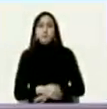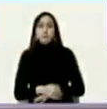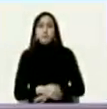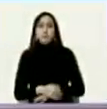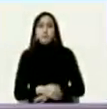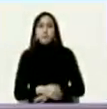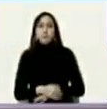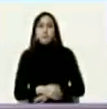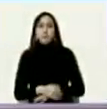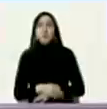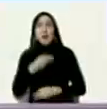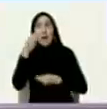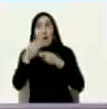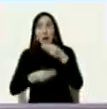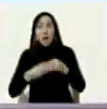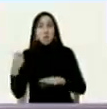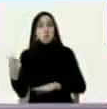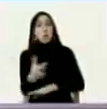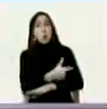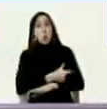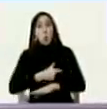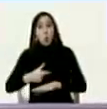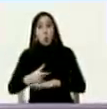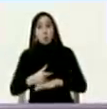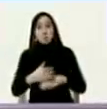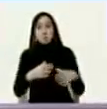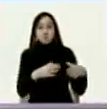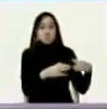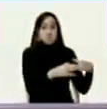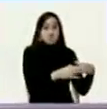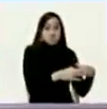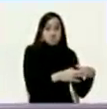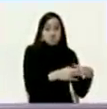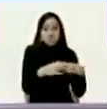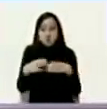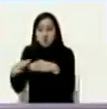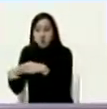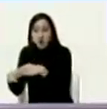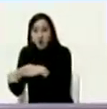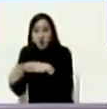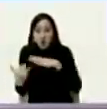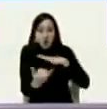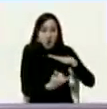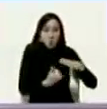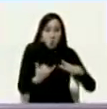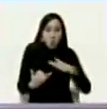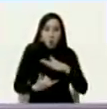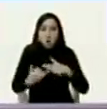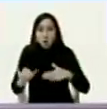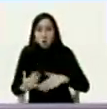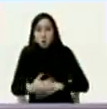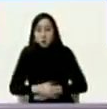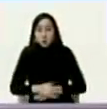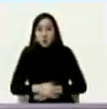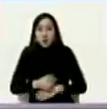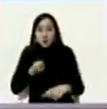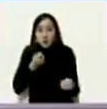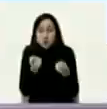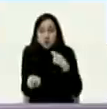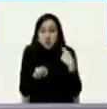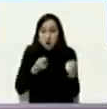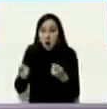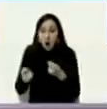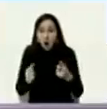reconocer un gobierno paralelo reconocer instituciones paralelas intentar una